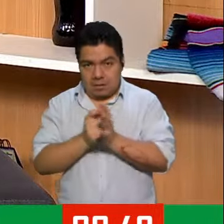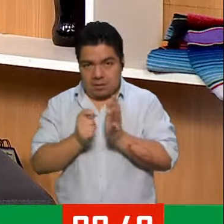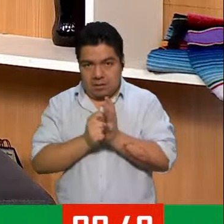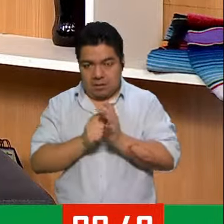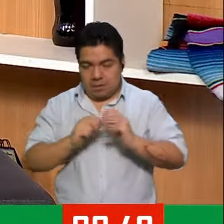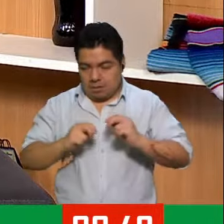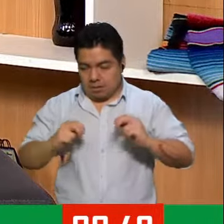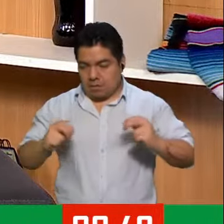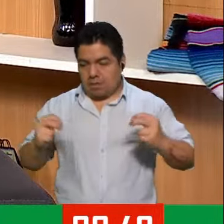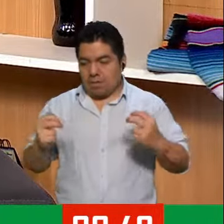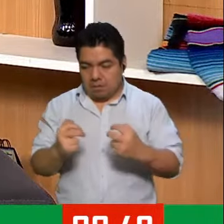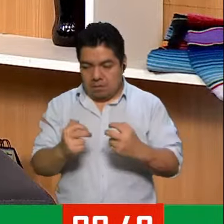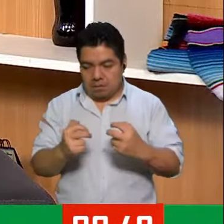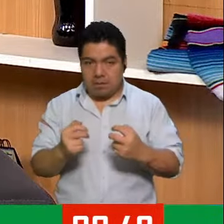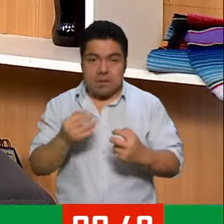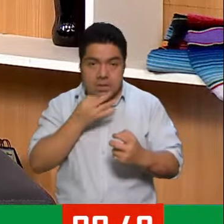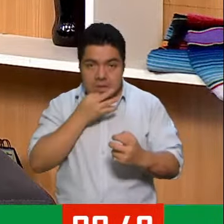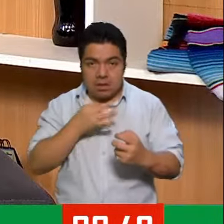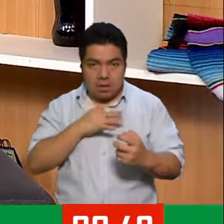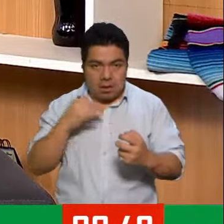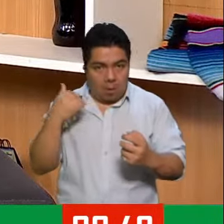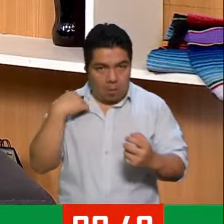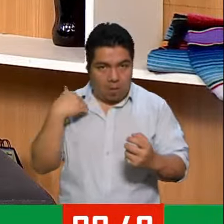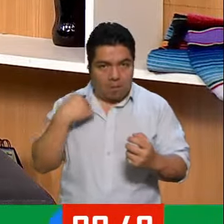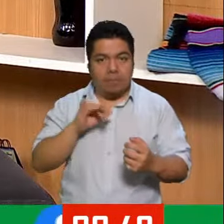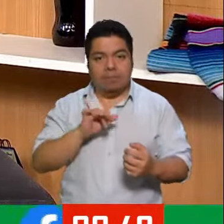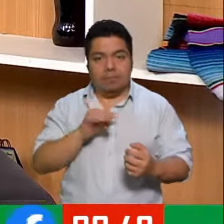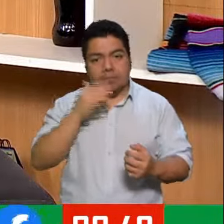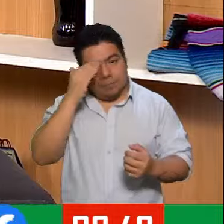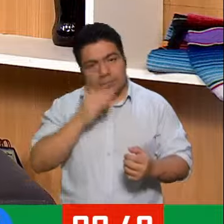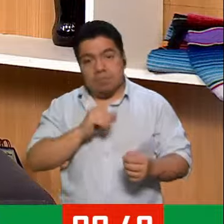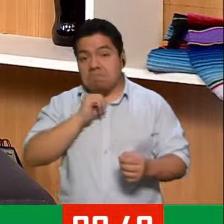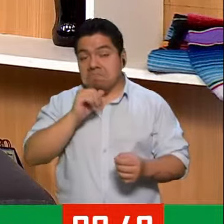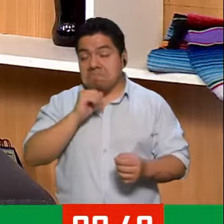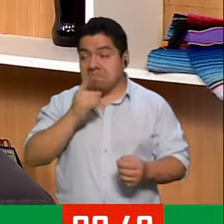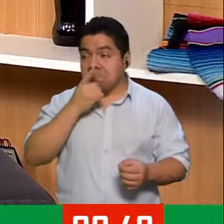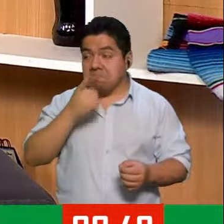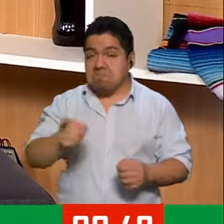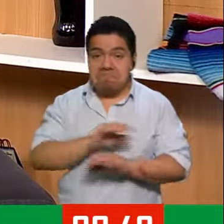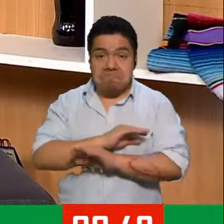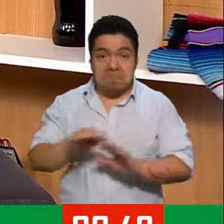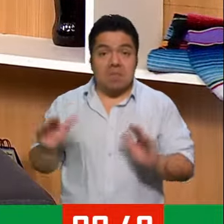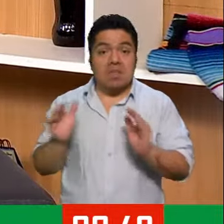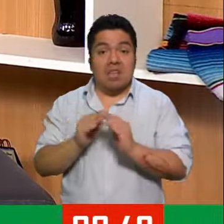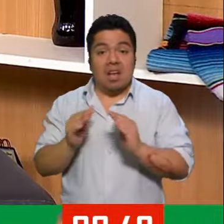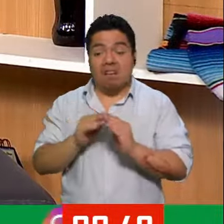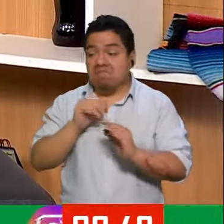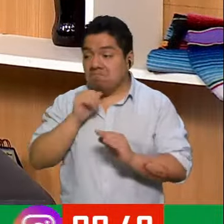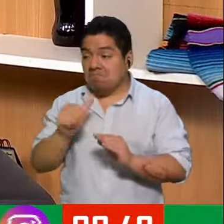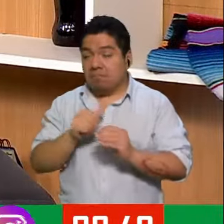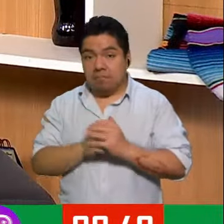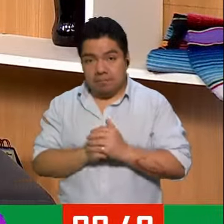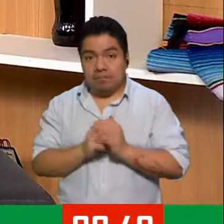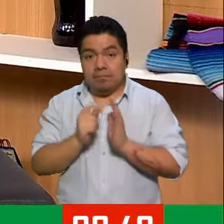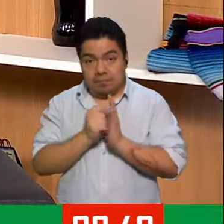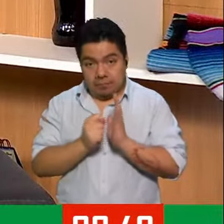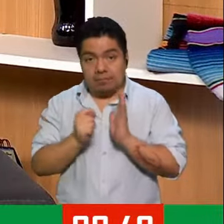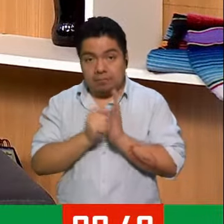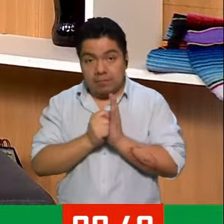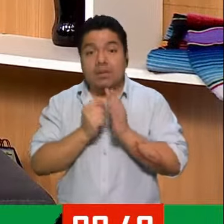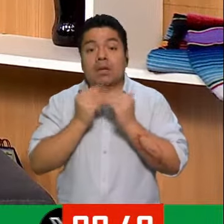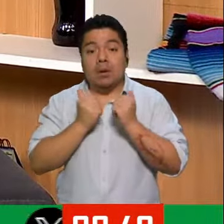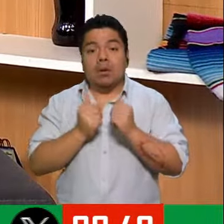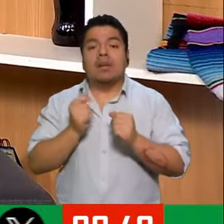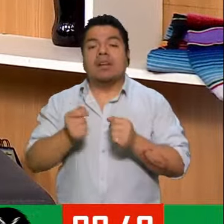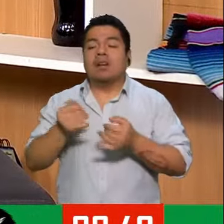Entonces, es obvio que te tendrían que avisar en ese aspecto. Yo sé de gente que no lo avisaron y me dejaron sin casa. Cuando no hay testamento, entonces se inicia un